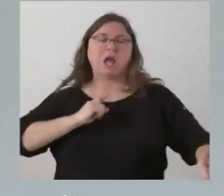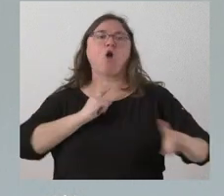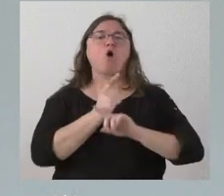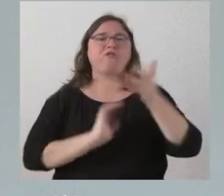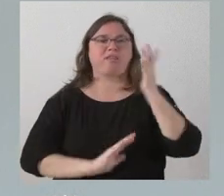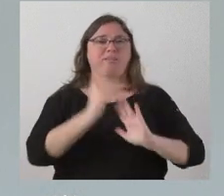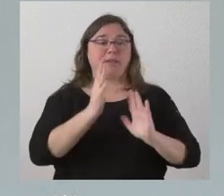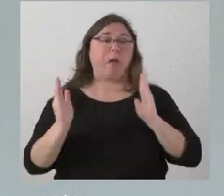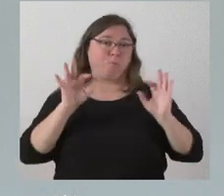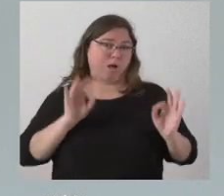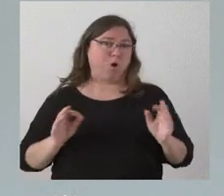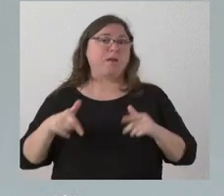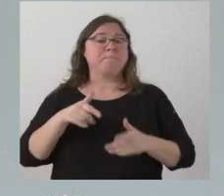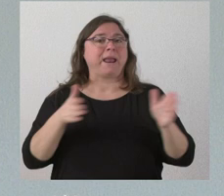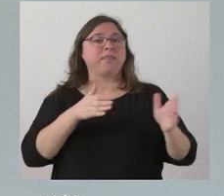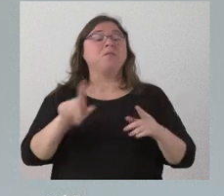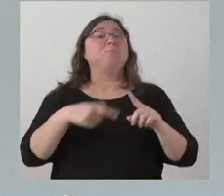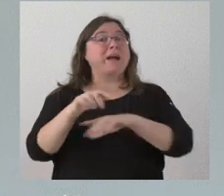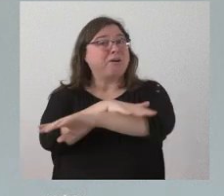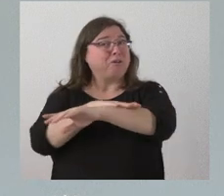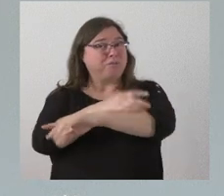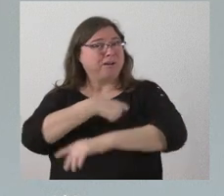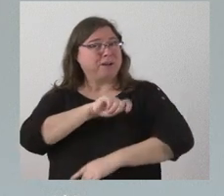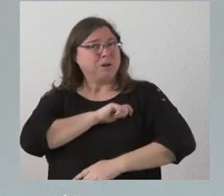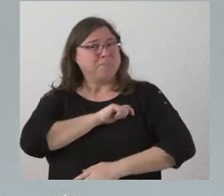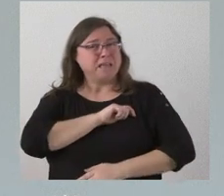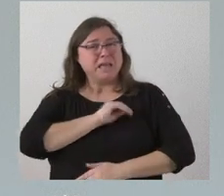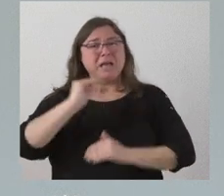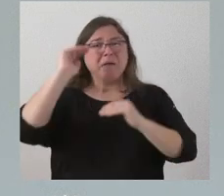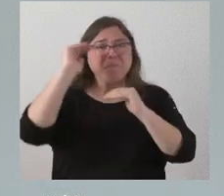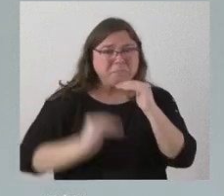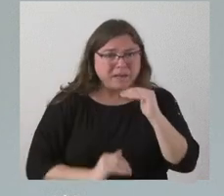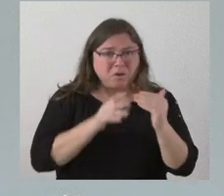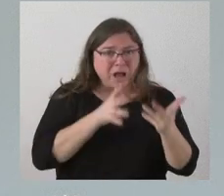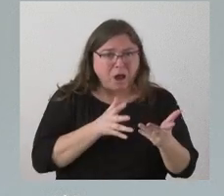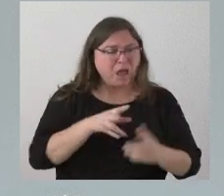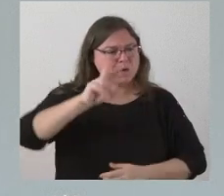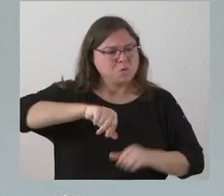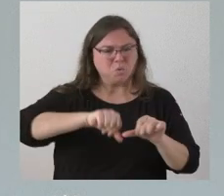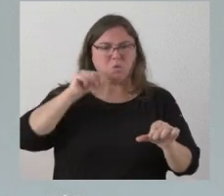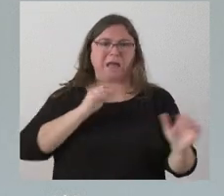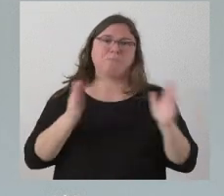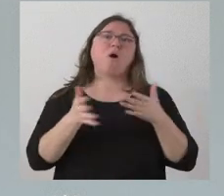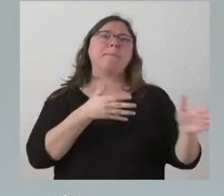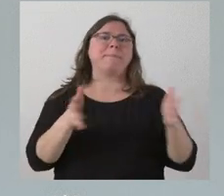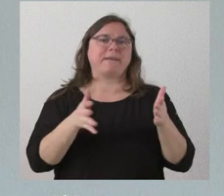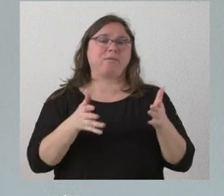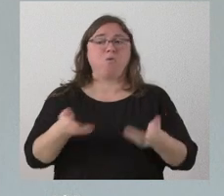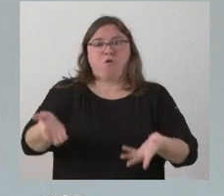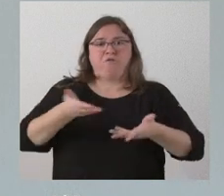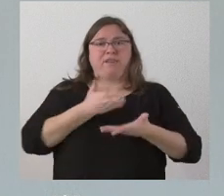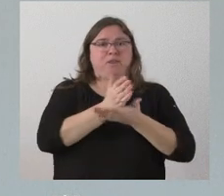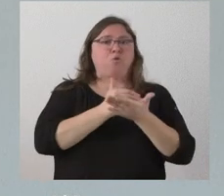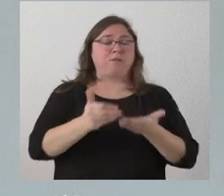en esta época del año y nunca el Gobierno de España había puesto menos medios para esta época del año a disposición de las comunidades autónomas